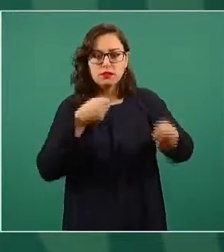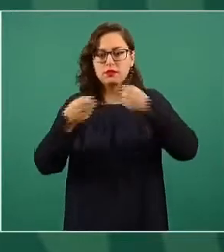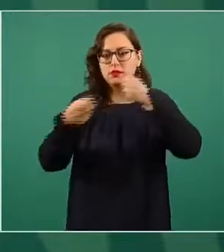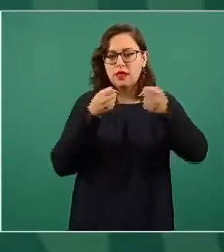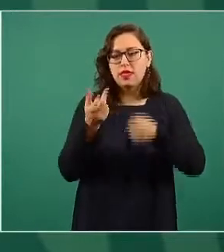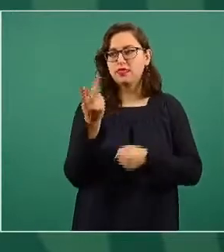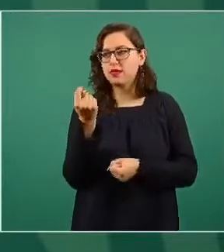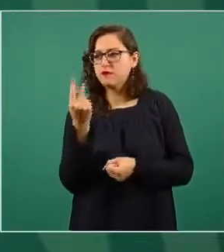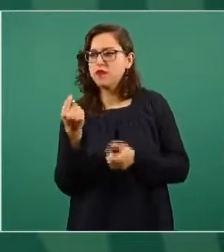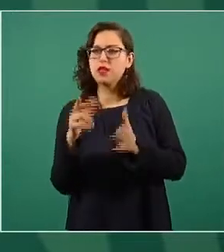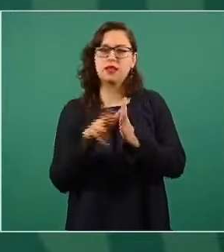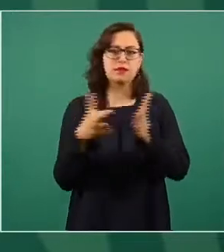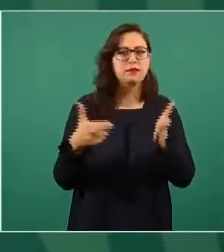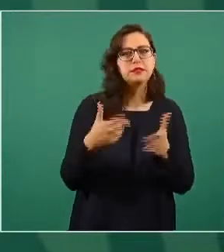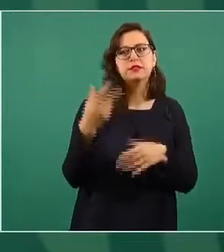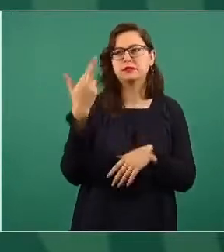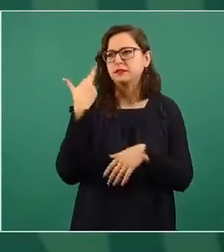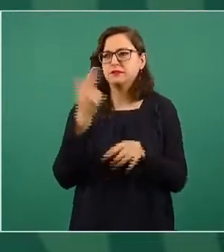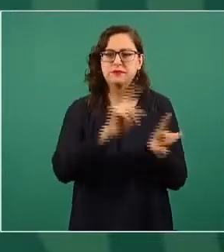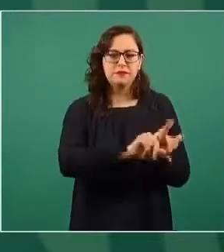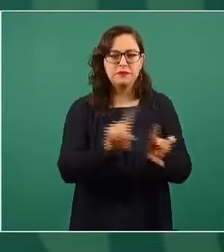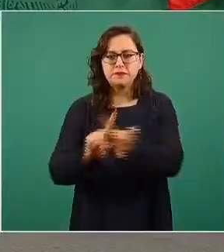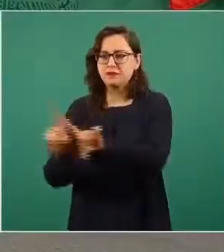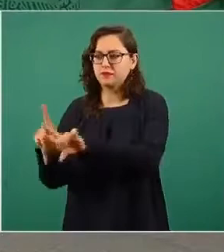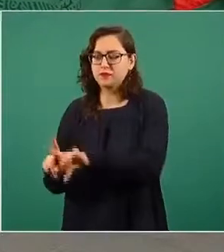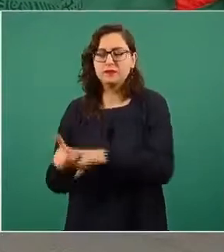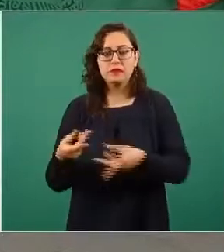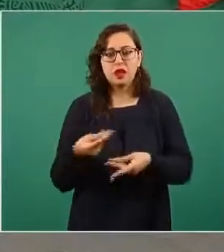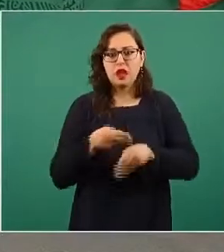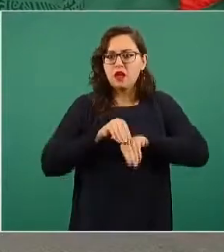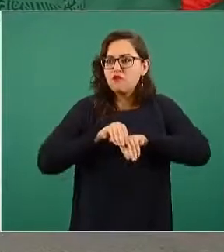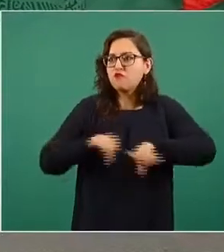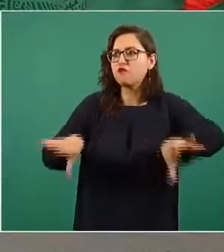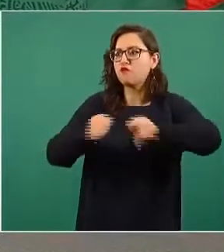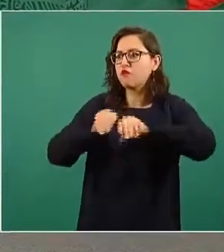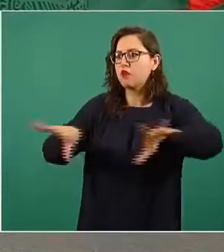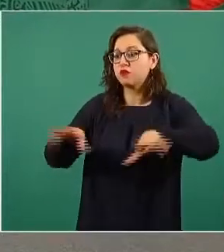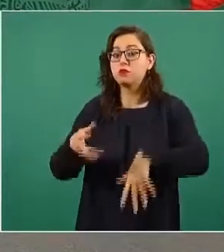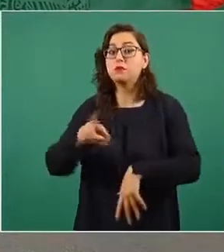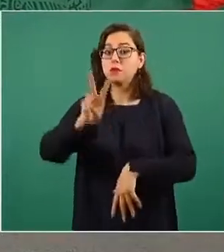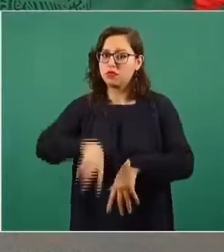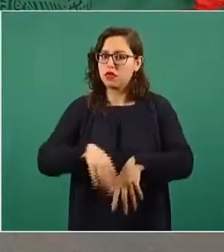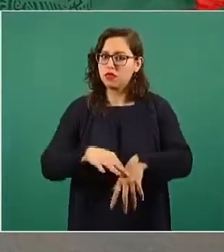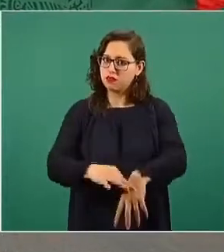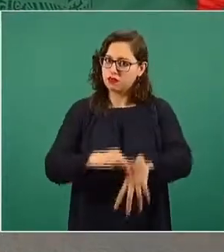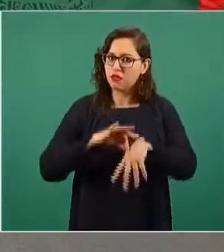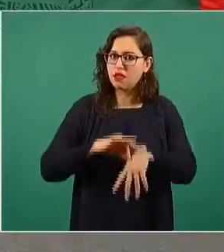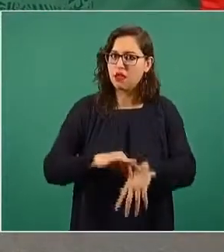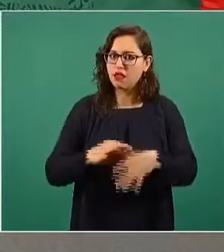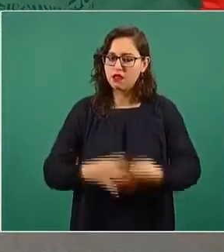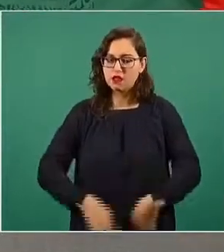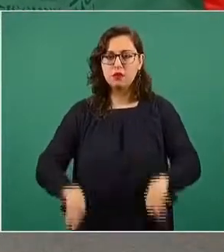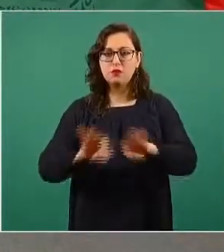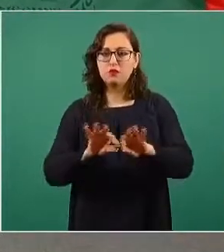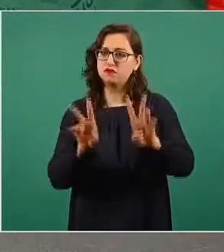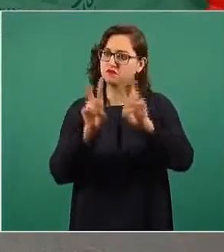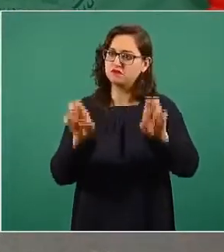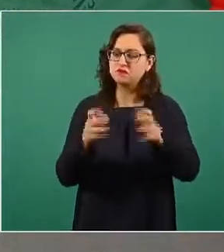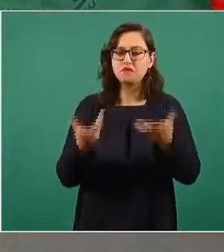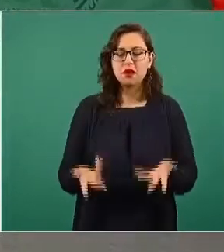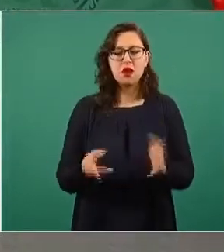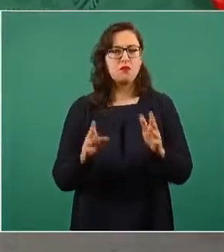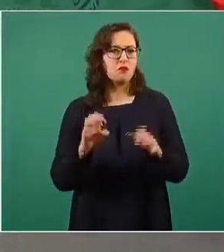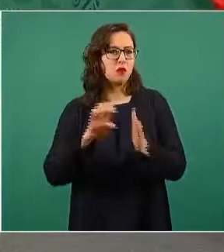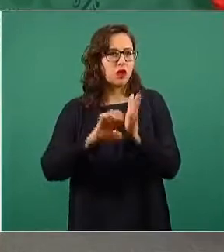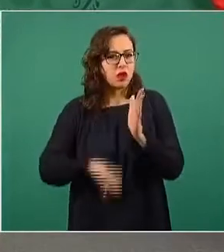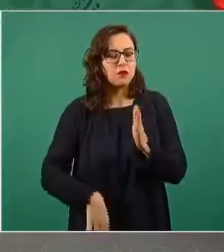veraz, la información relativa a los temas que son importantes, como la pandemia, la salud